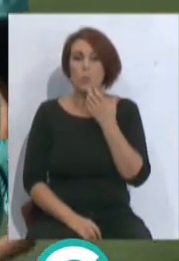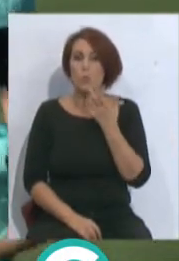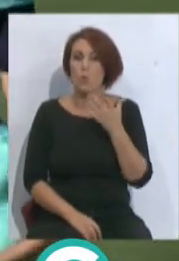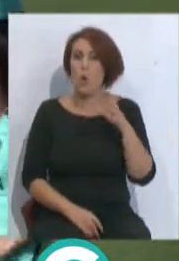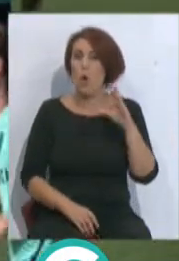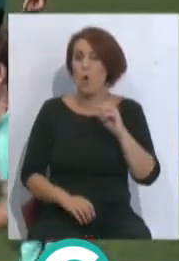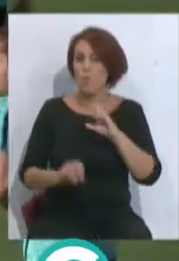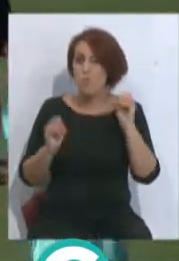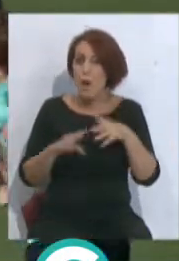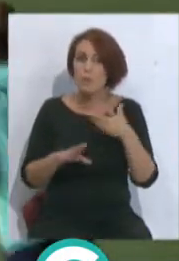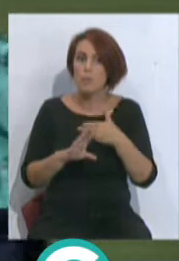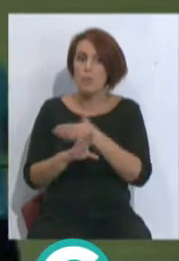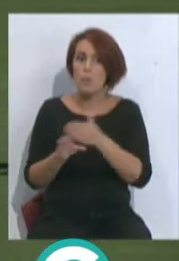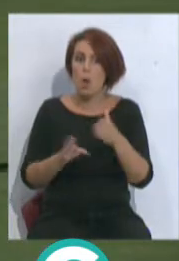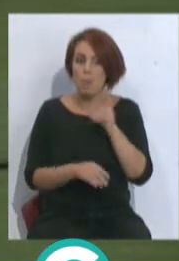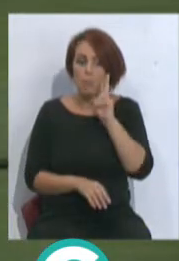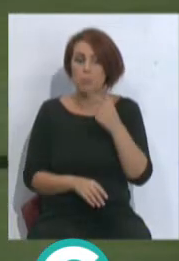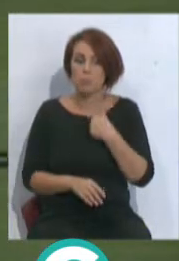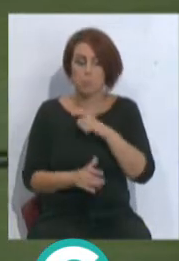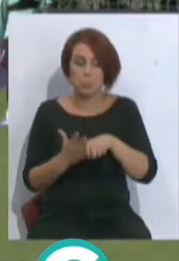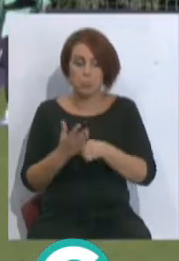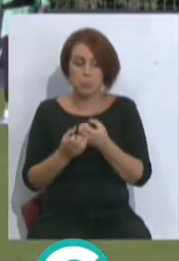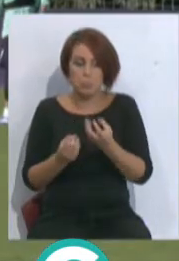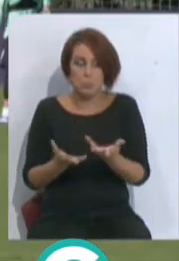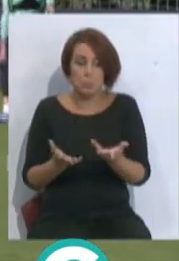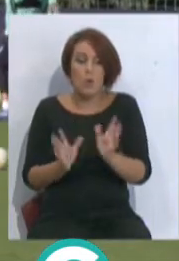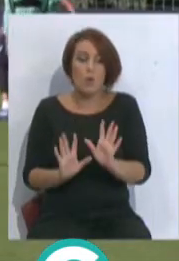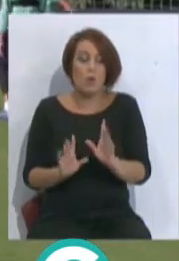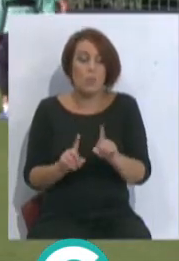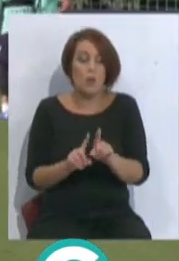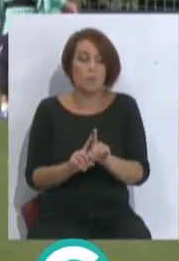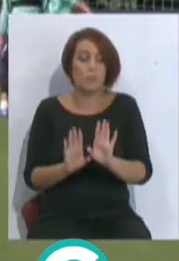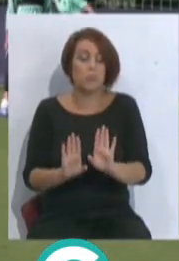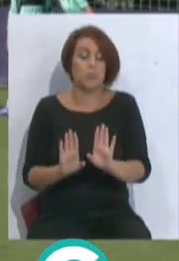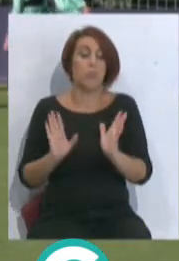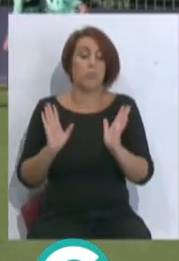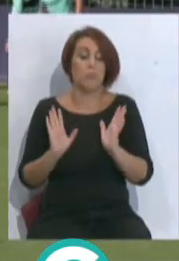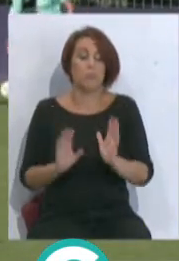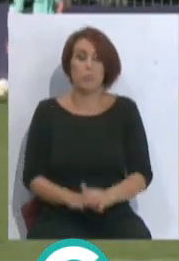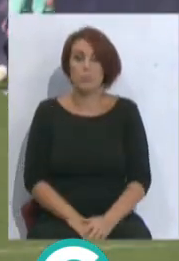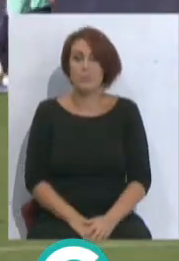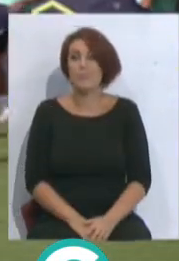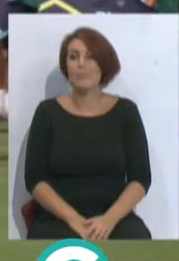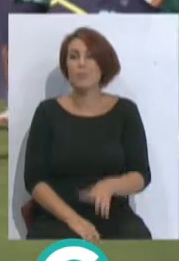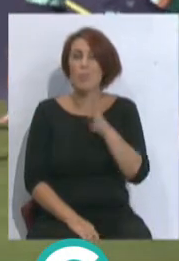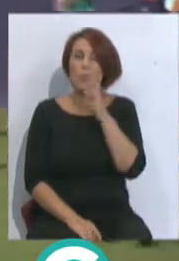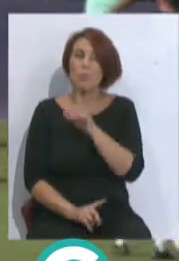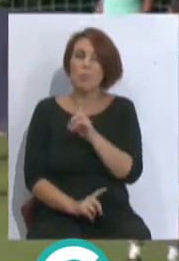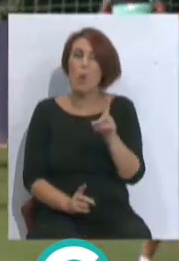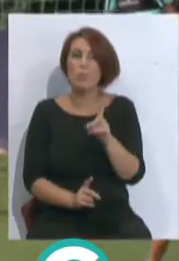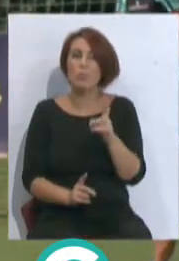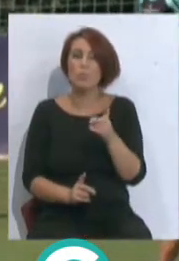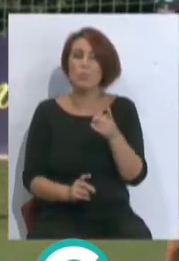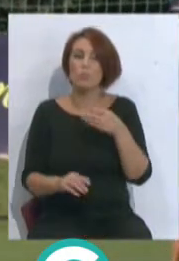por lo menos lo que se vio en pre-temporada, me parecía un buen fichaje, pero se ha quedado ahí que no está. Claro, porque tampoco han tenido